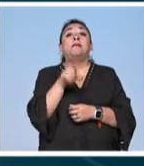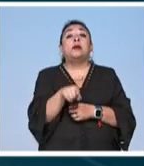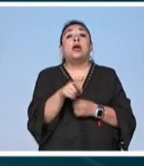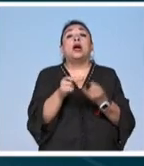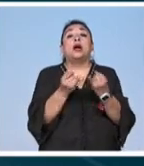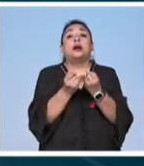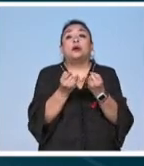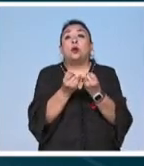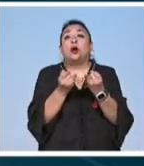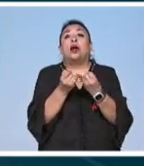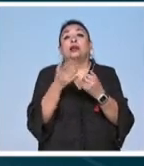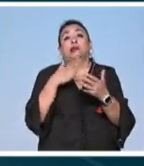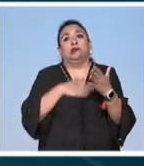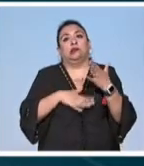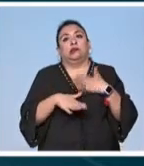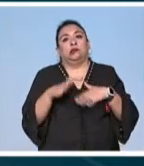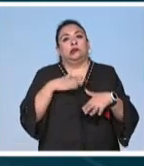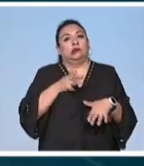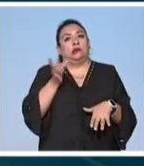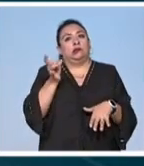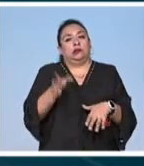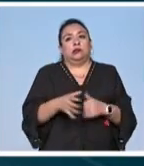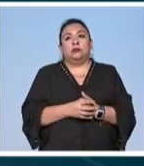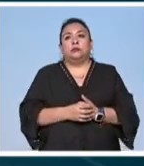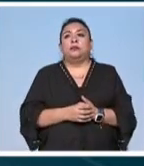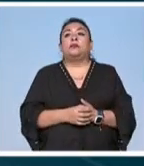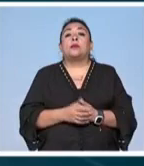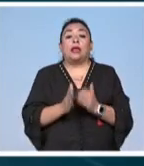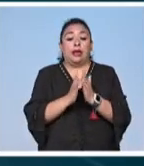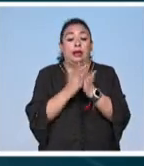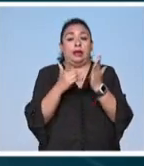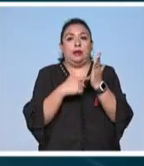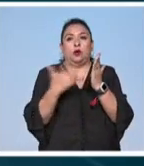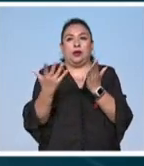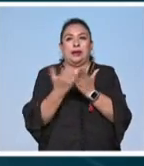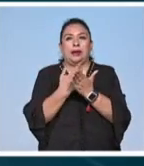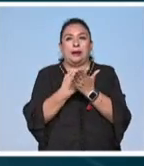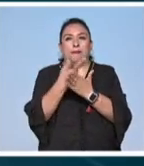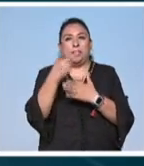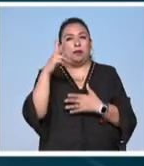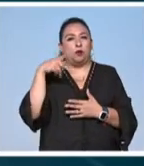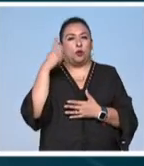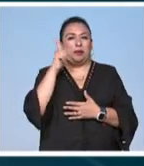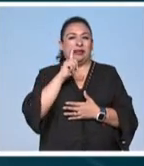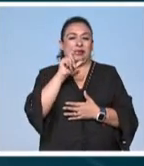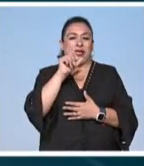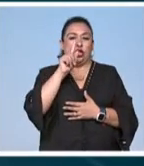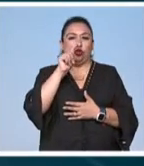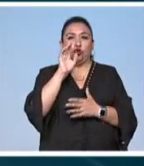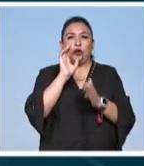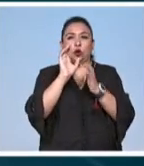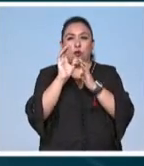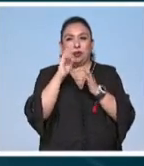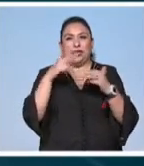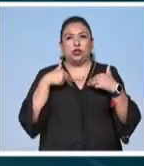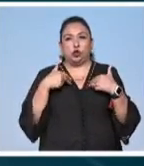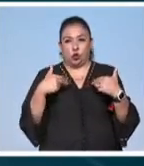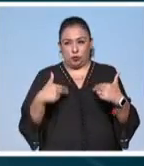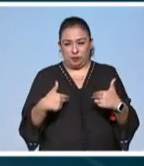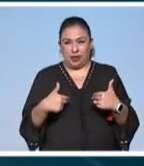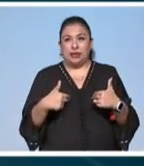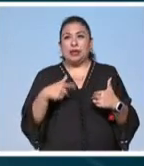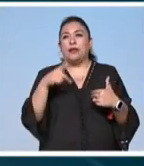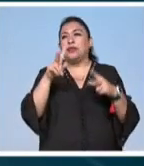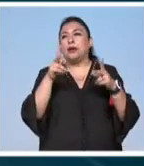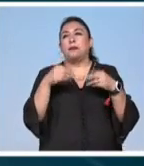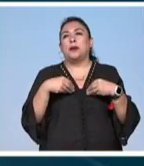el cansancio los libros de la ganadora del premio princesa de asturias de comunicación y humanidades como